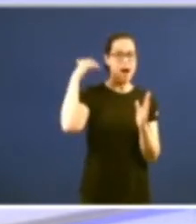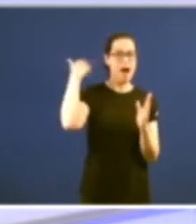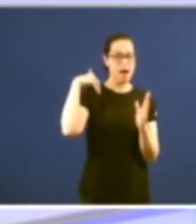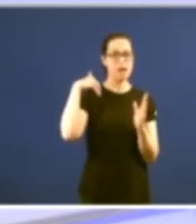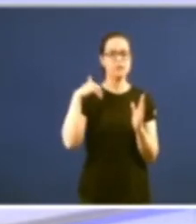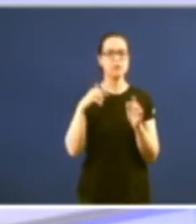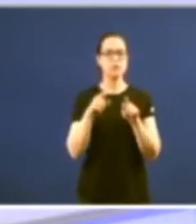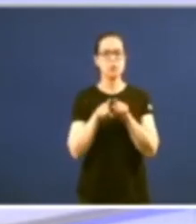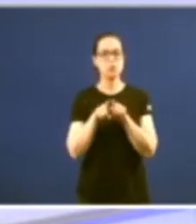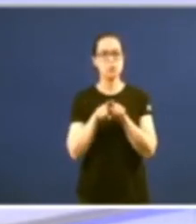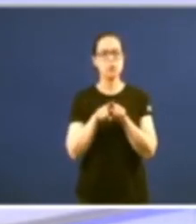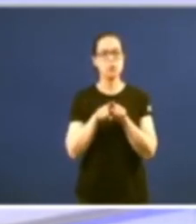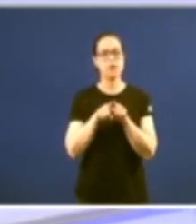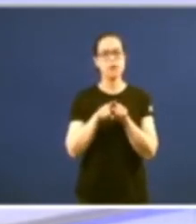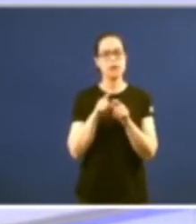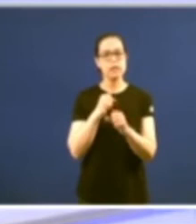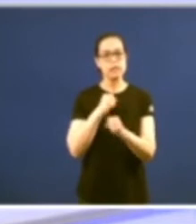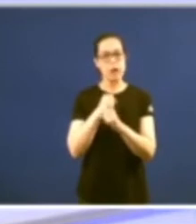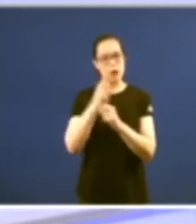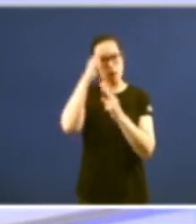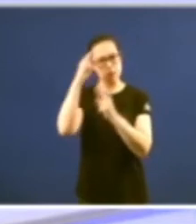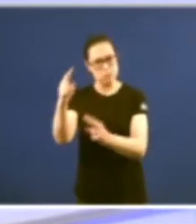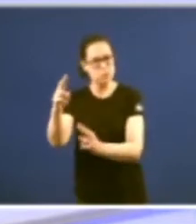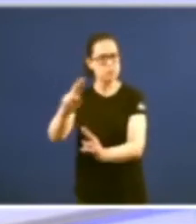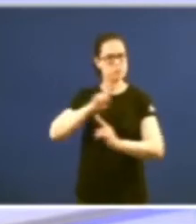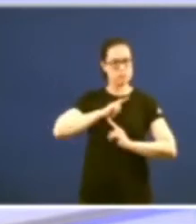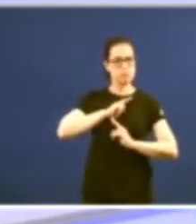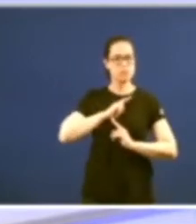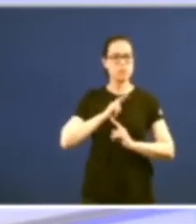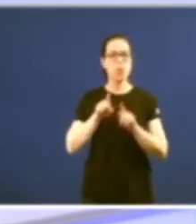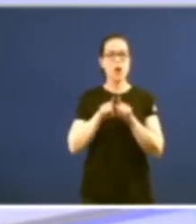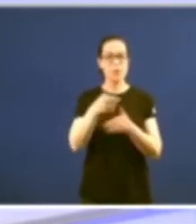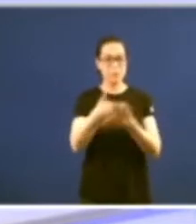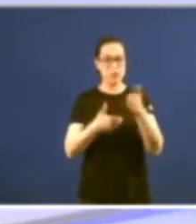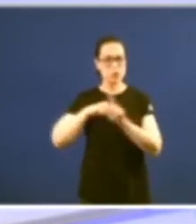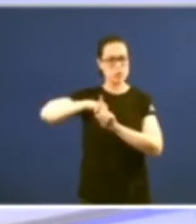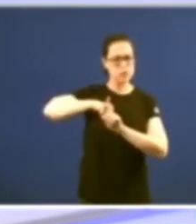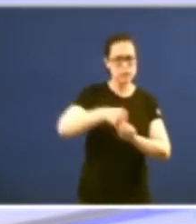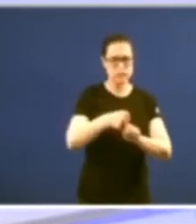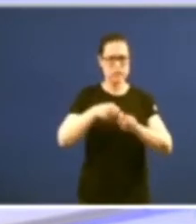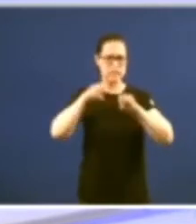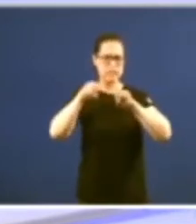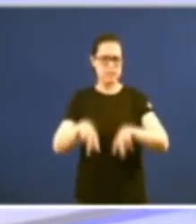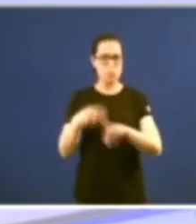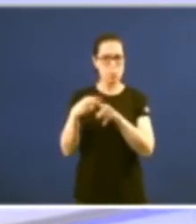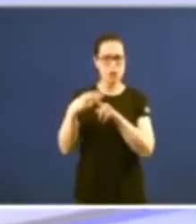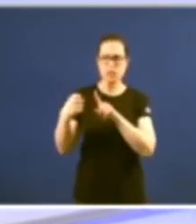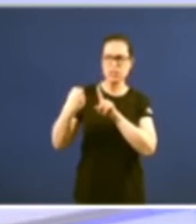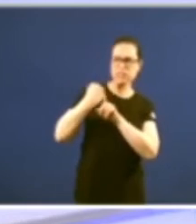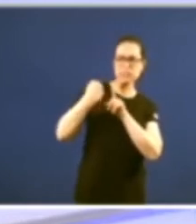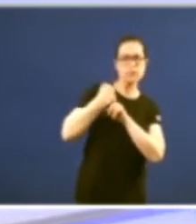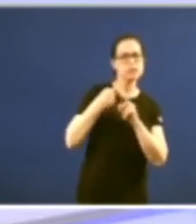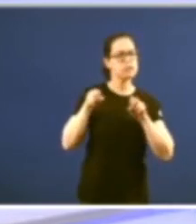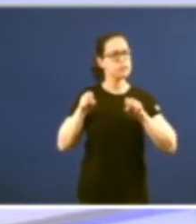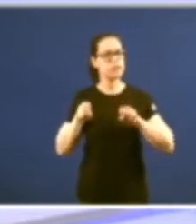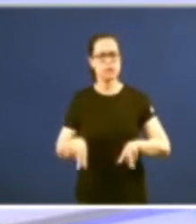alto grau de respecto polo traballo alleo e sen as presións que a prensa tivo que sufrir de parte da clase política a medida que